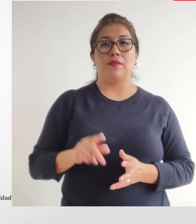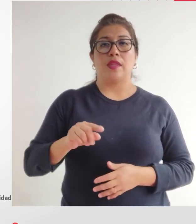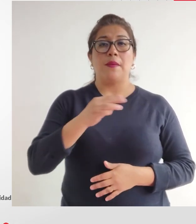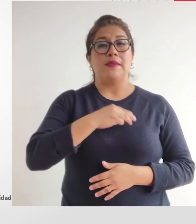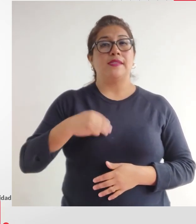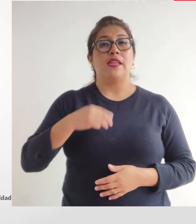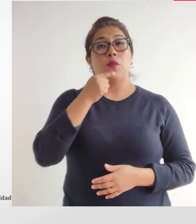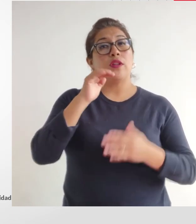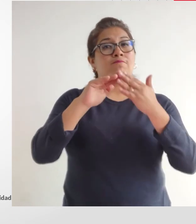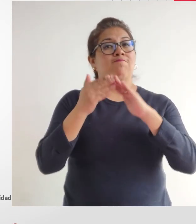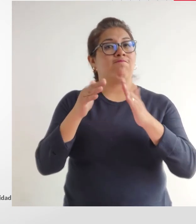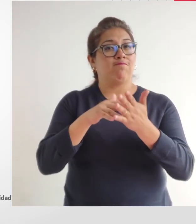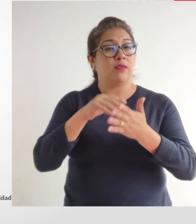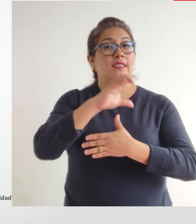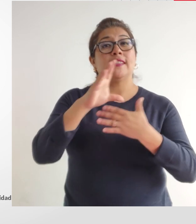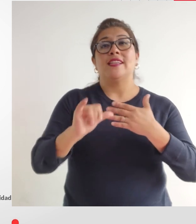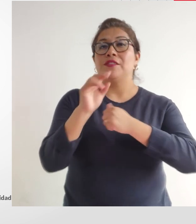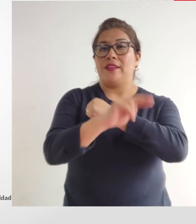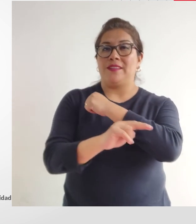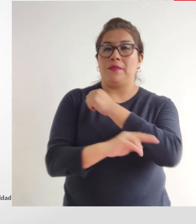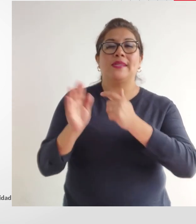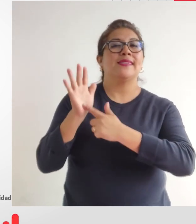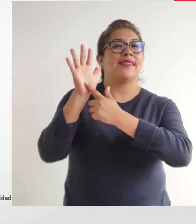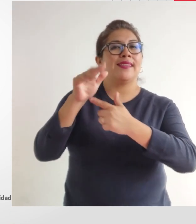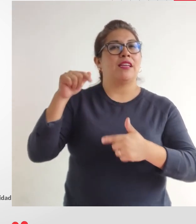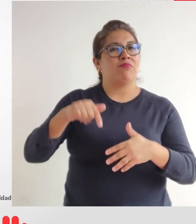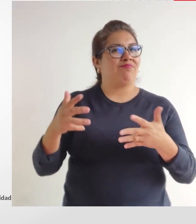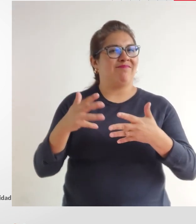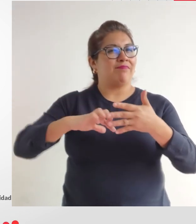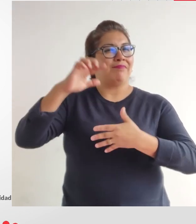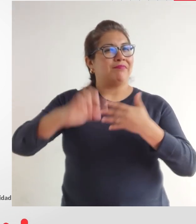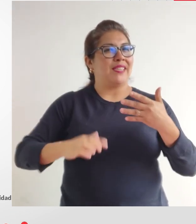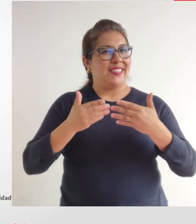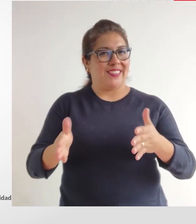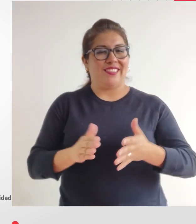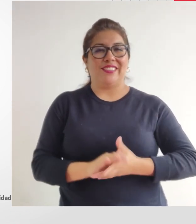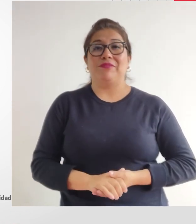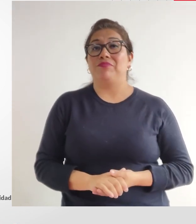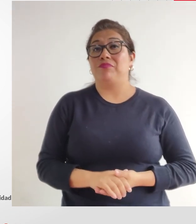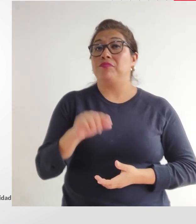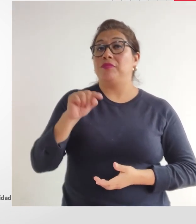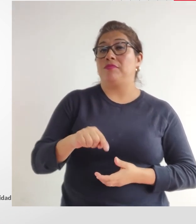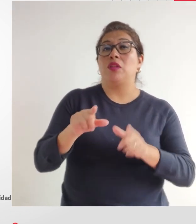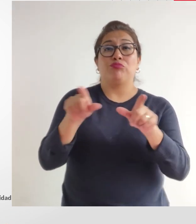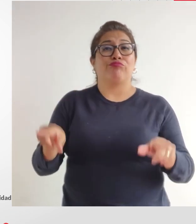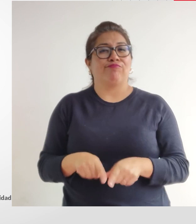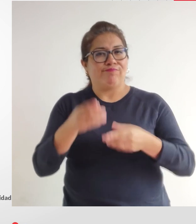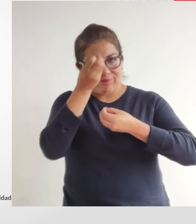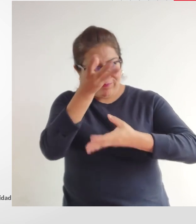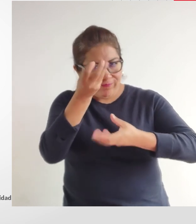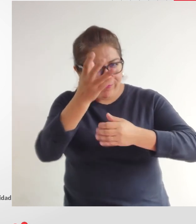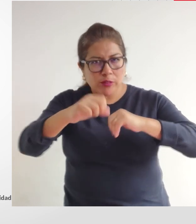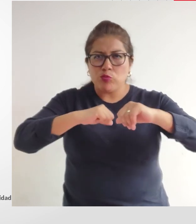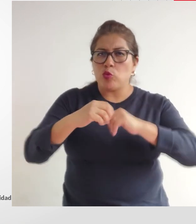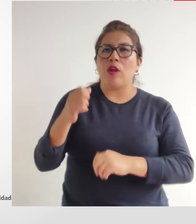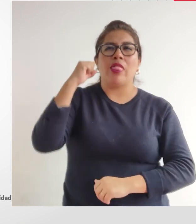El Ministerio de la Mujer y Poblaciones Vulnerables, CONADIS y Nacional, presentan Sin Barreras, un espacio